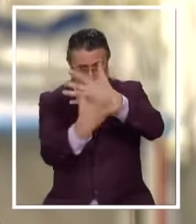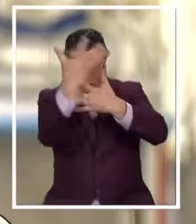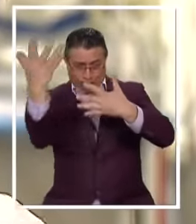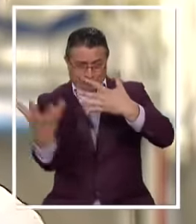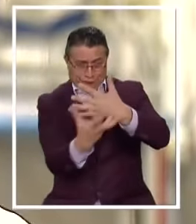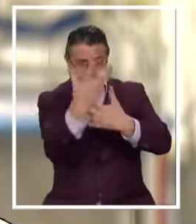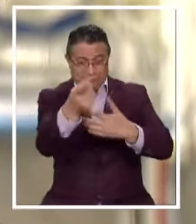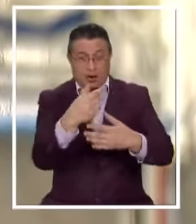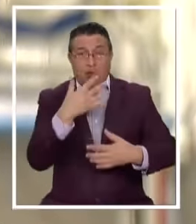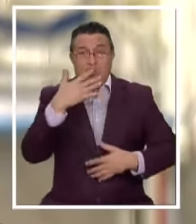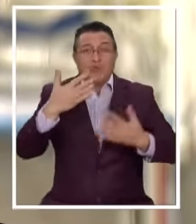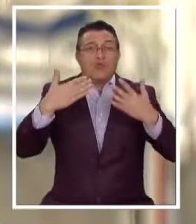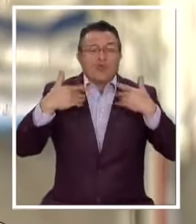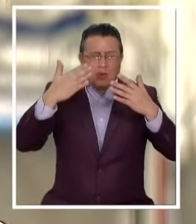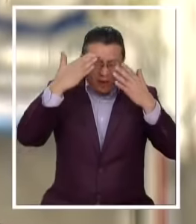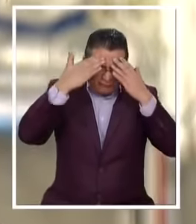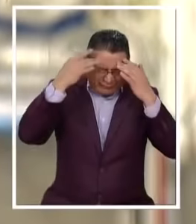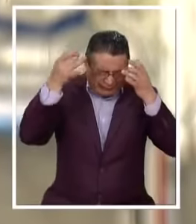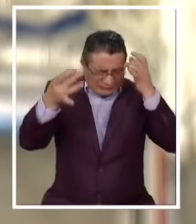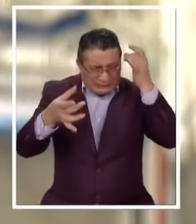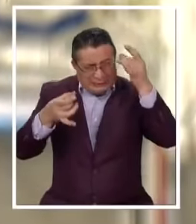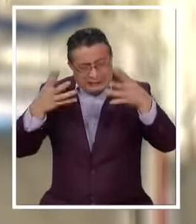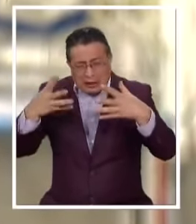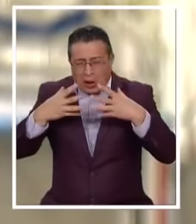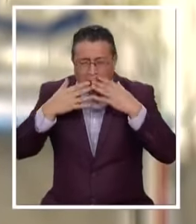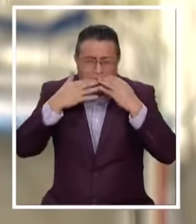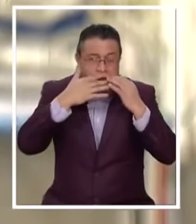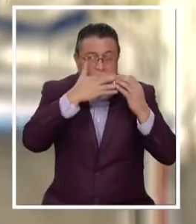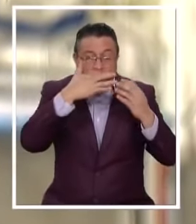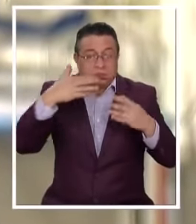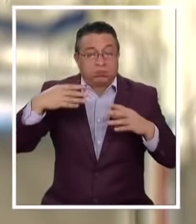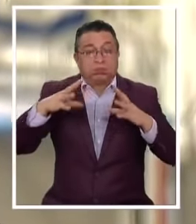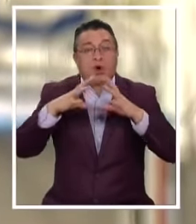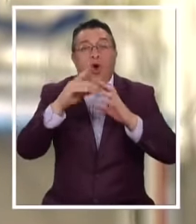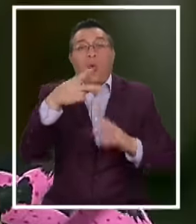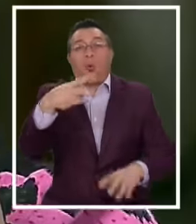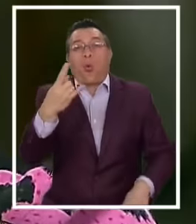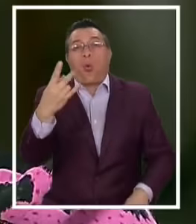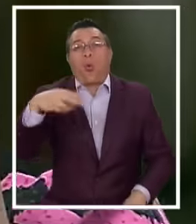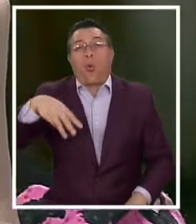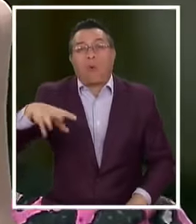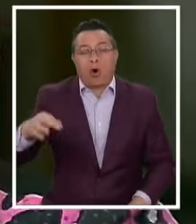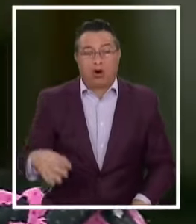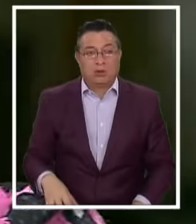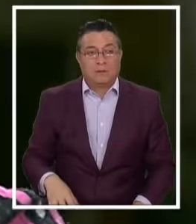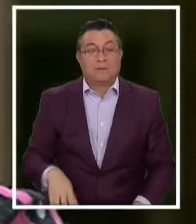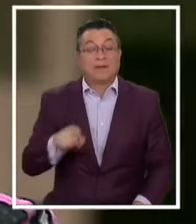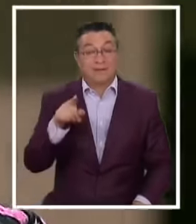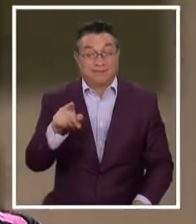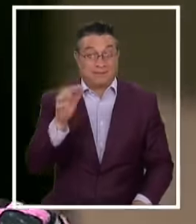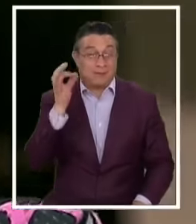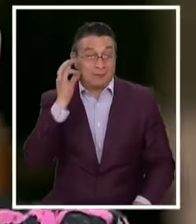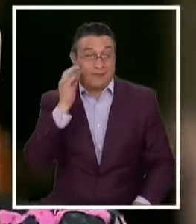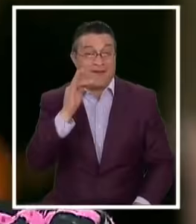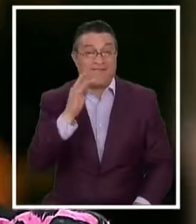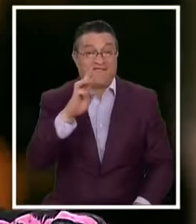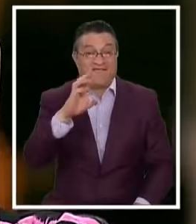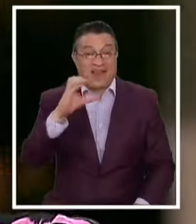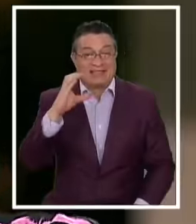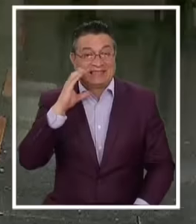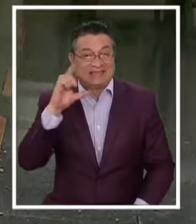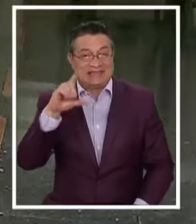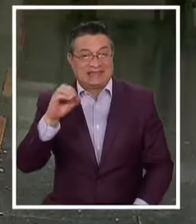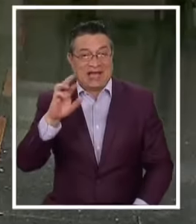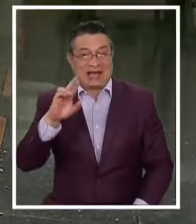Te ahogaba Te dolía la cabeza Fue muy estresante Y doloroso también Francisca Ríos Médico e intensivista